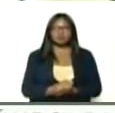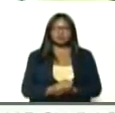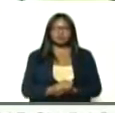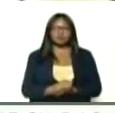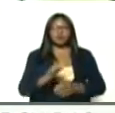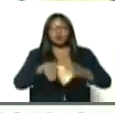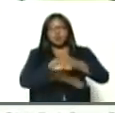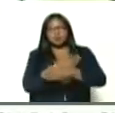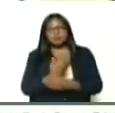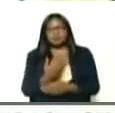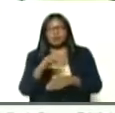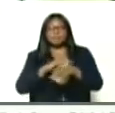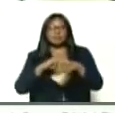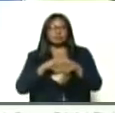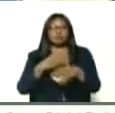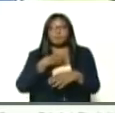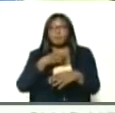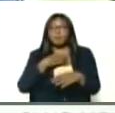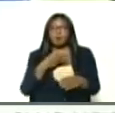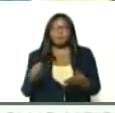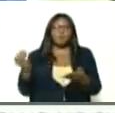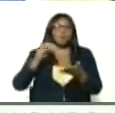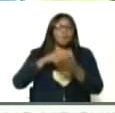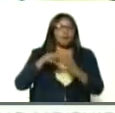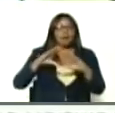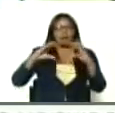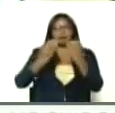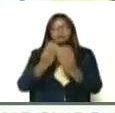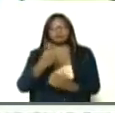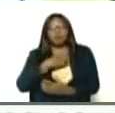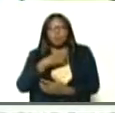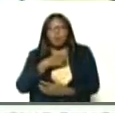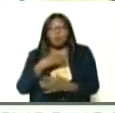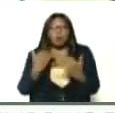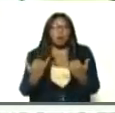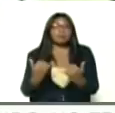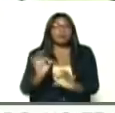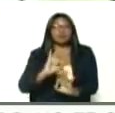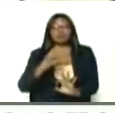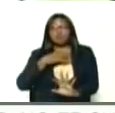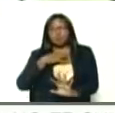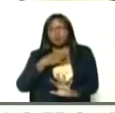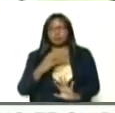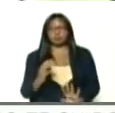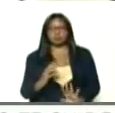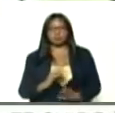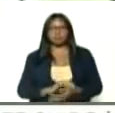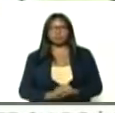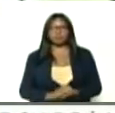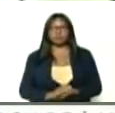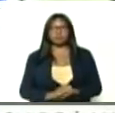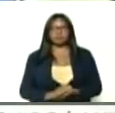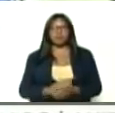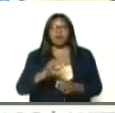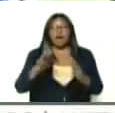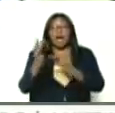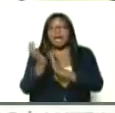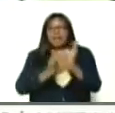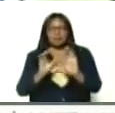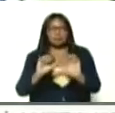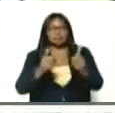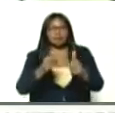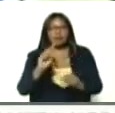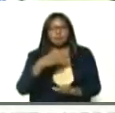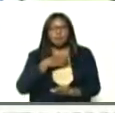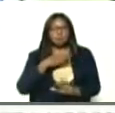Trumpi, no vamos a poder, por ahora, por ahora, por lo menos, lo que se vislumbra de abril, no vamos a